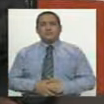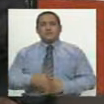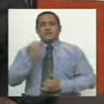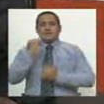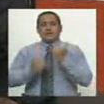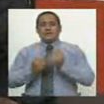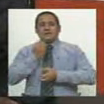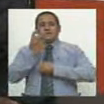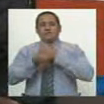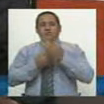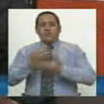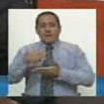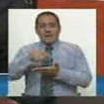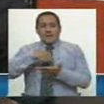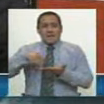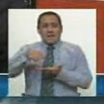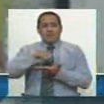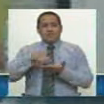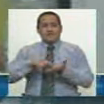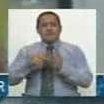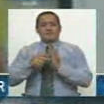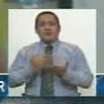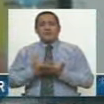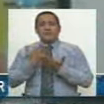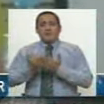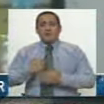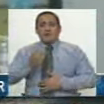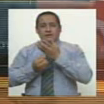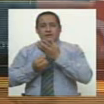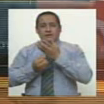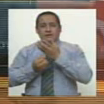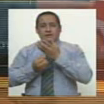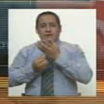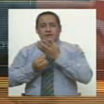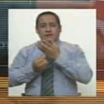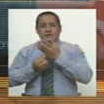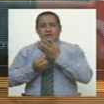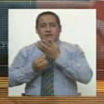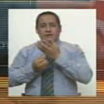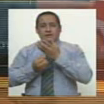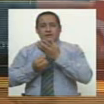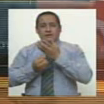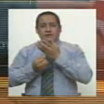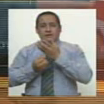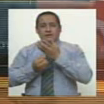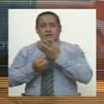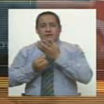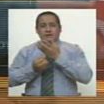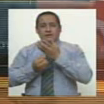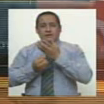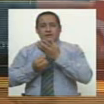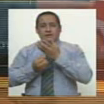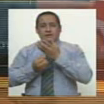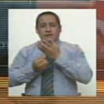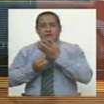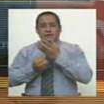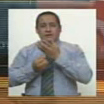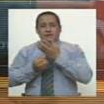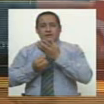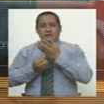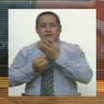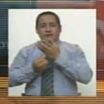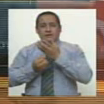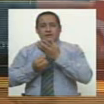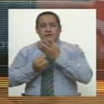Finalmente reveló el audio que según él, probaría que Augusto Rey, candidato a teniente alcalde de la lista de Susana Villarán, habría negociado